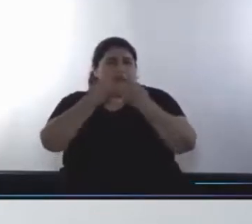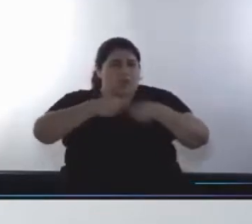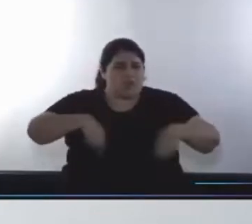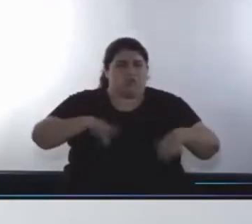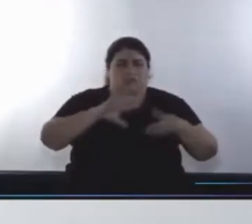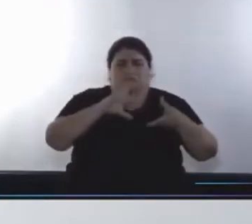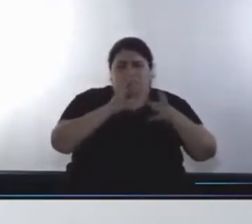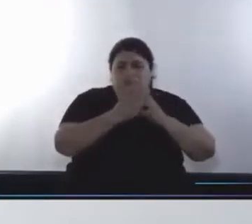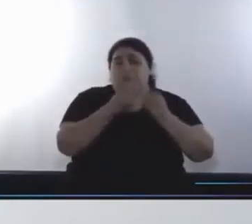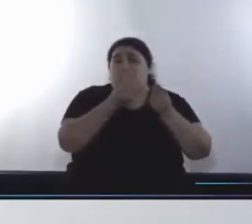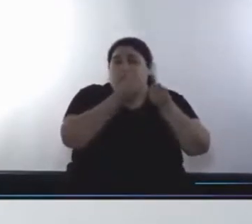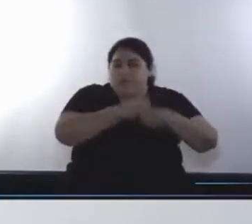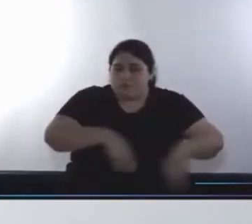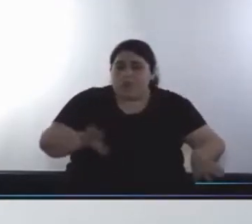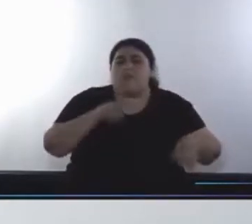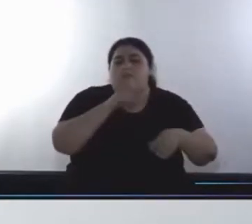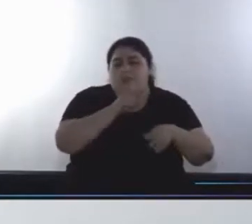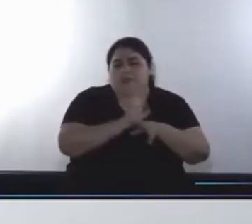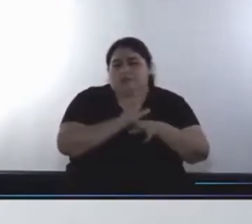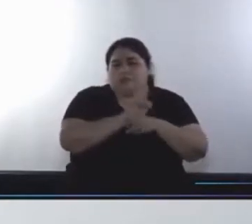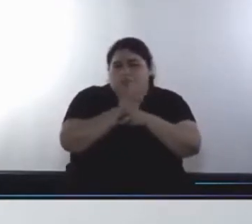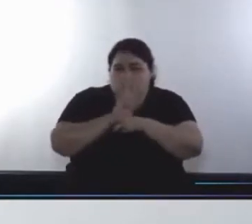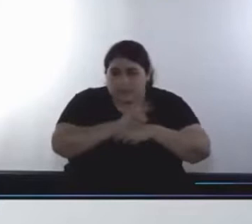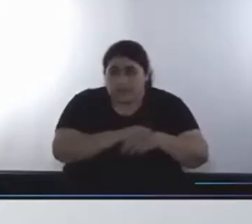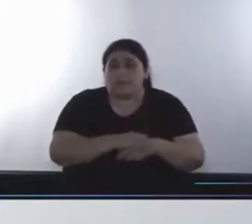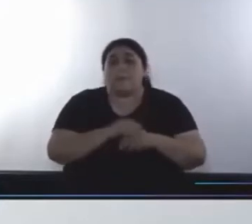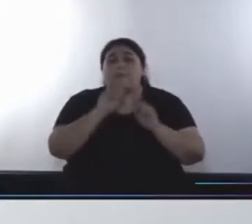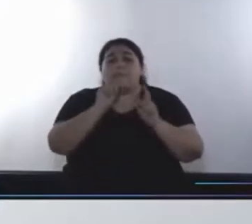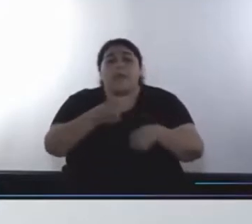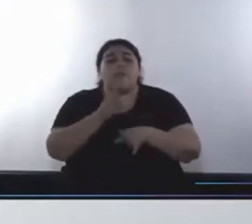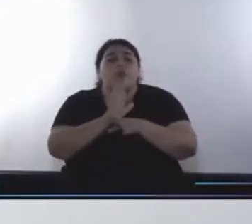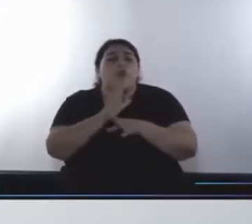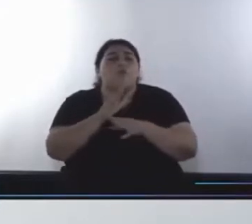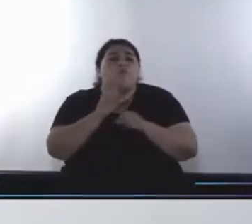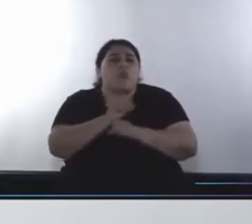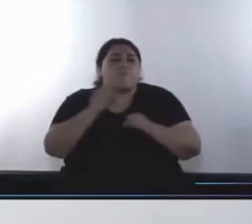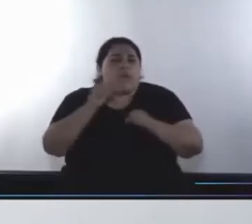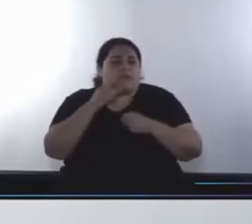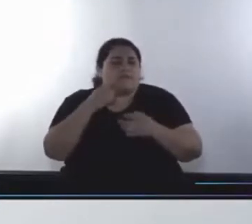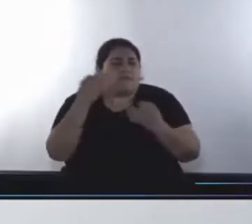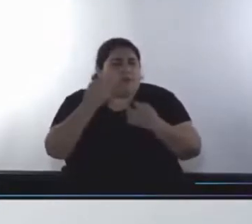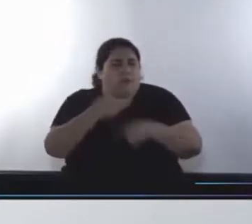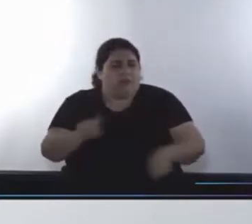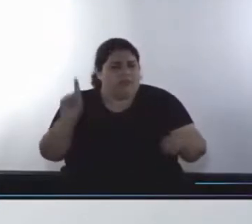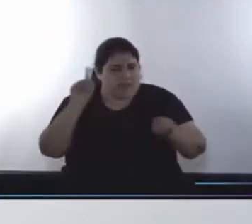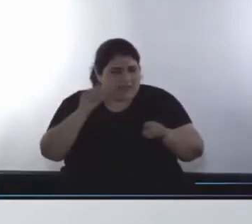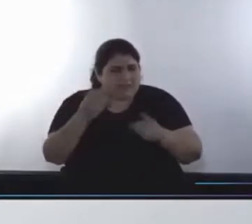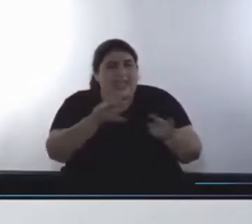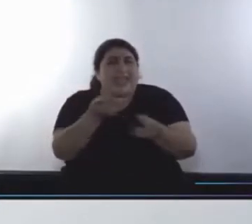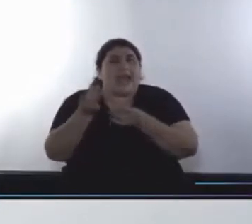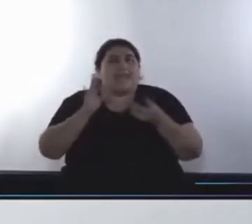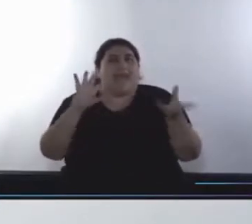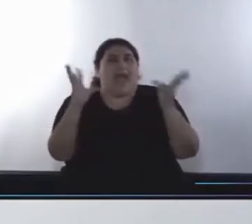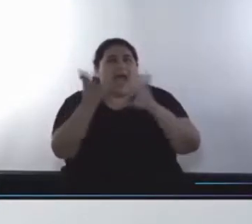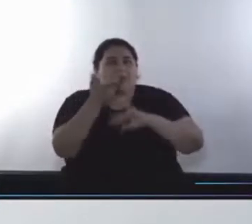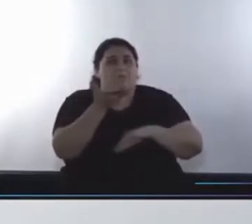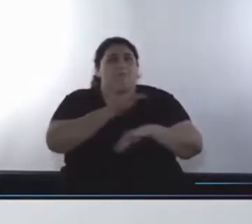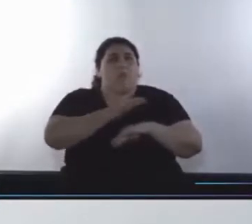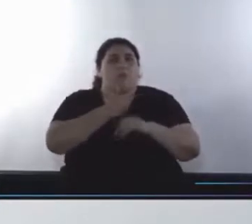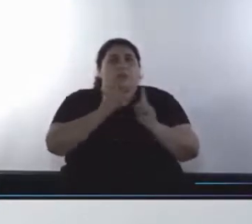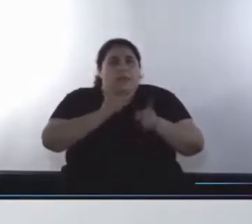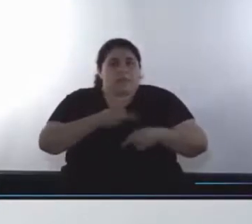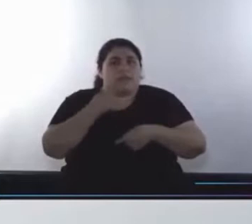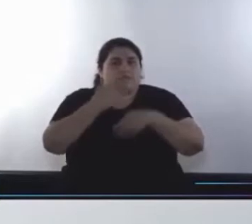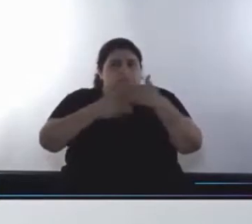del impacto negativo en el ambiente, en particular en la calidad del aire y la gestión de